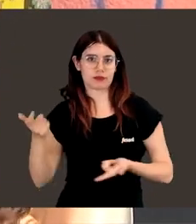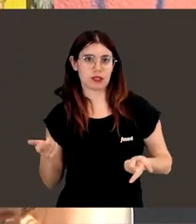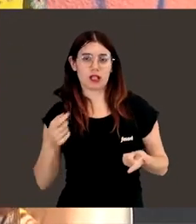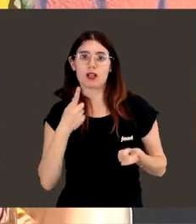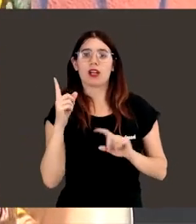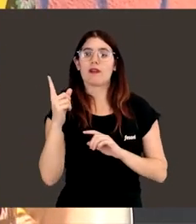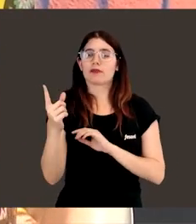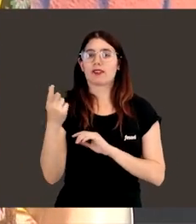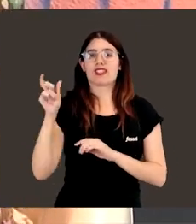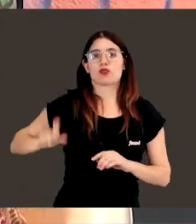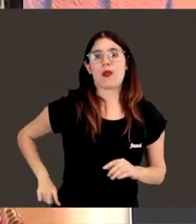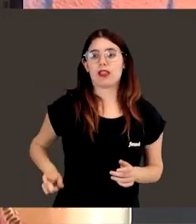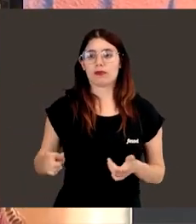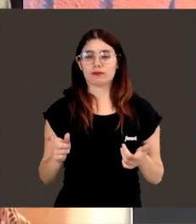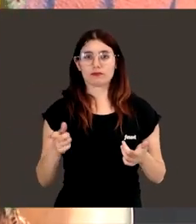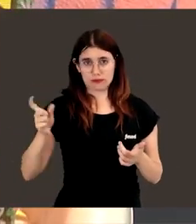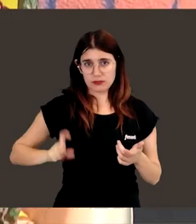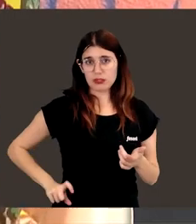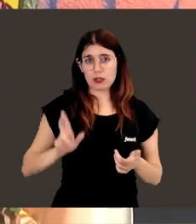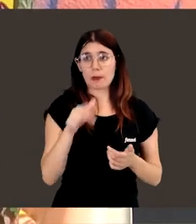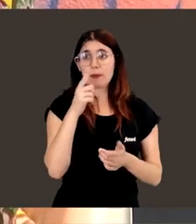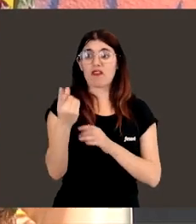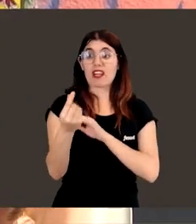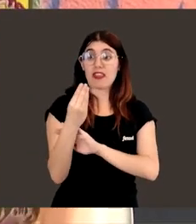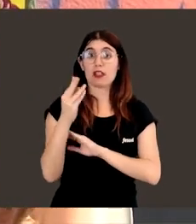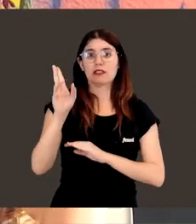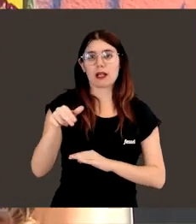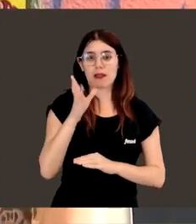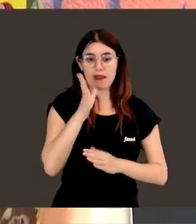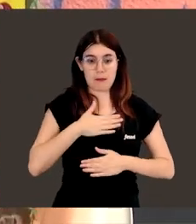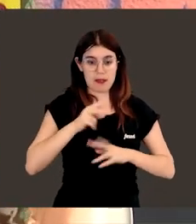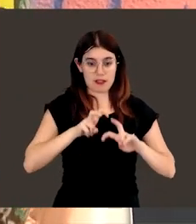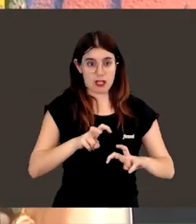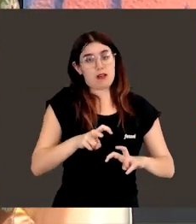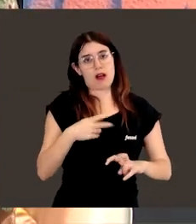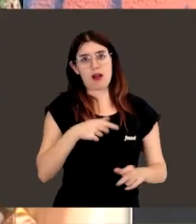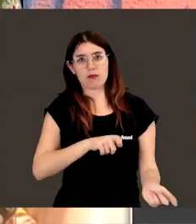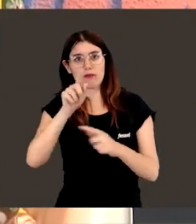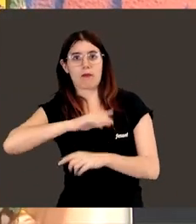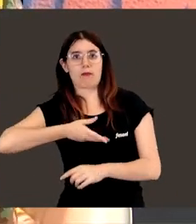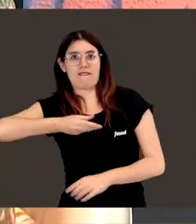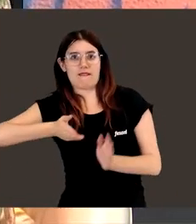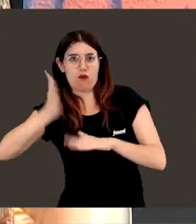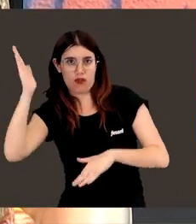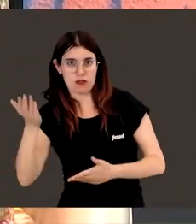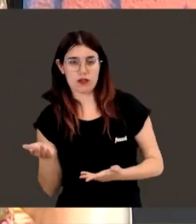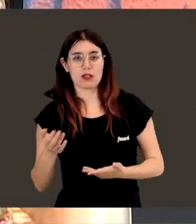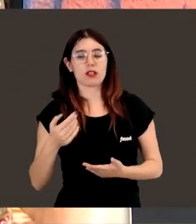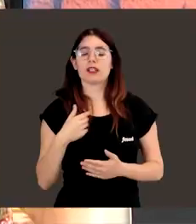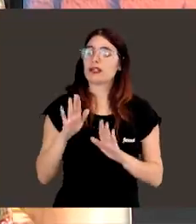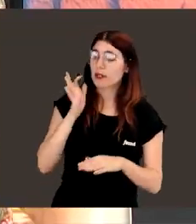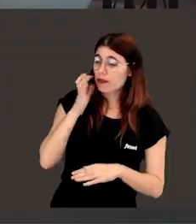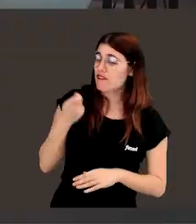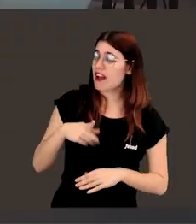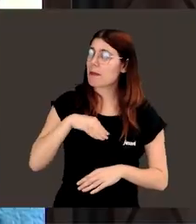salario, sino en la financiación de tu investigación y los laboratorios, ¿no? A pesar de ello, vale la pena